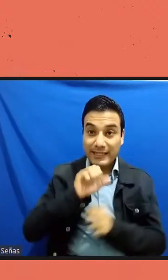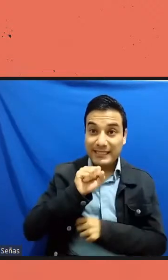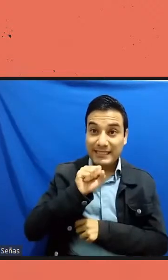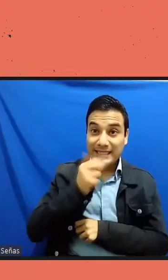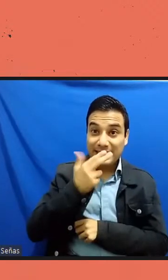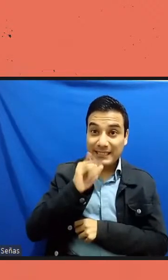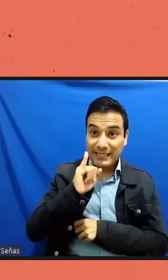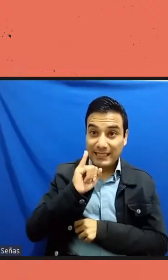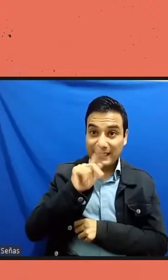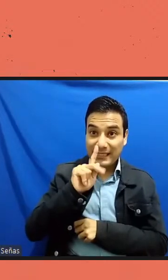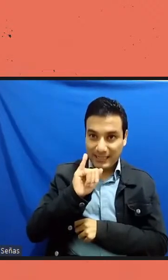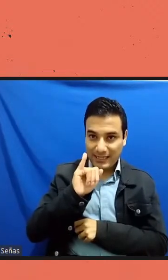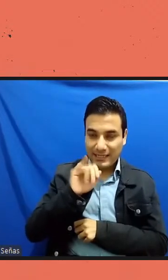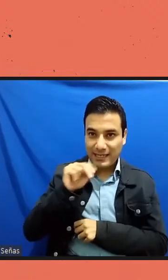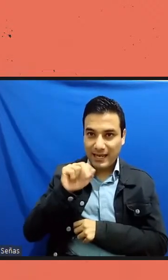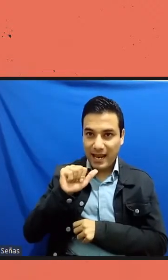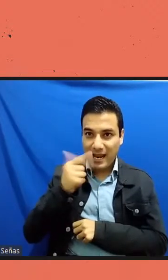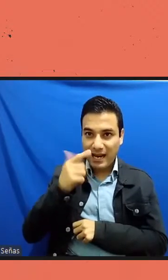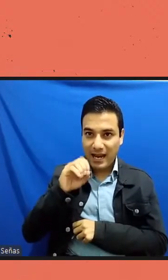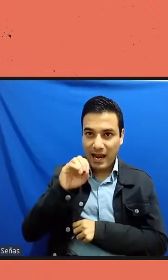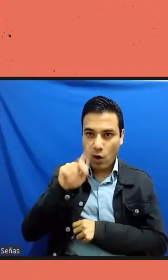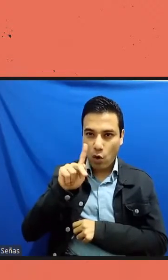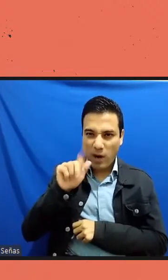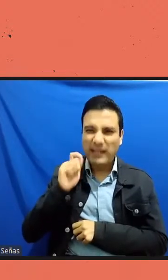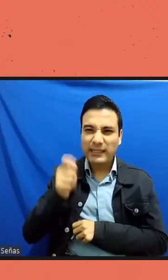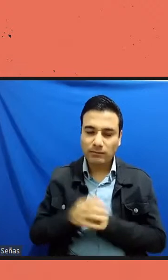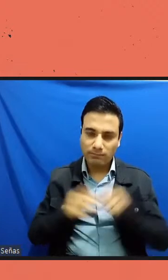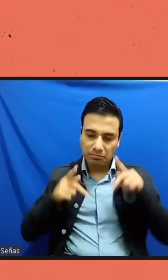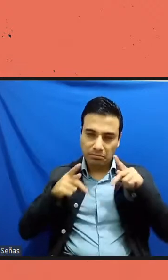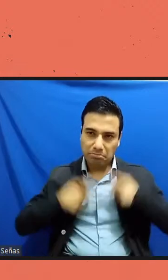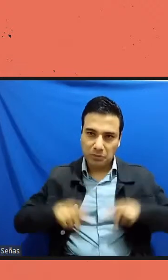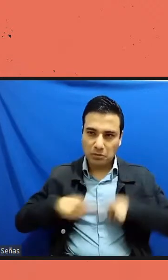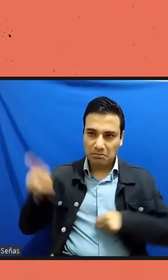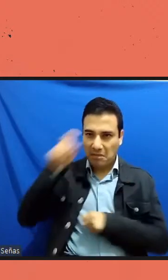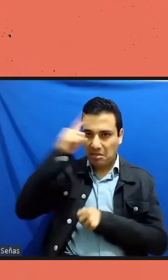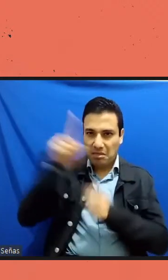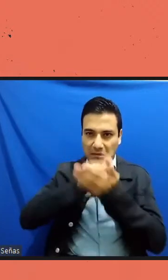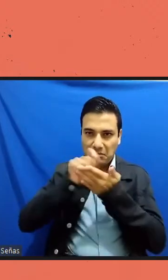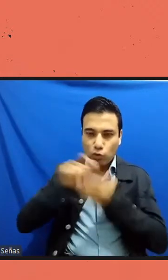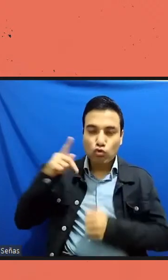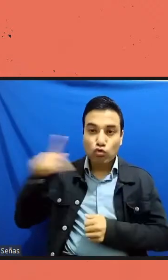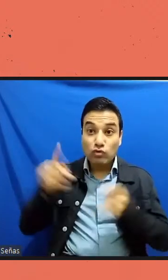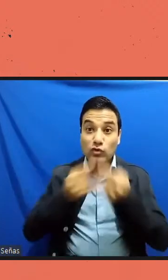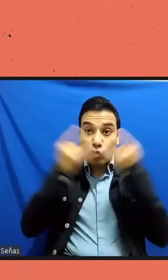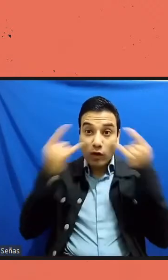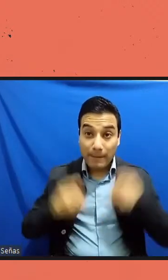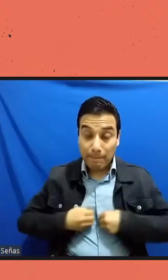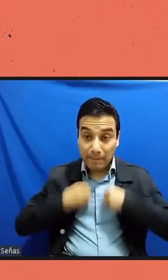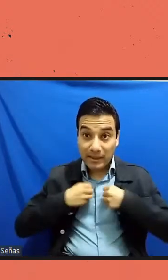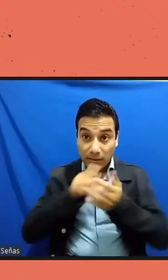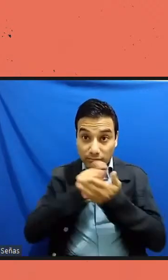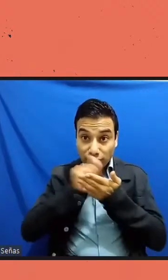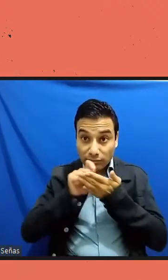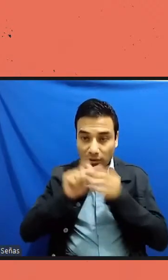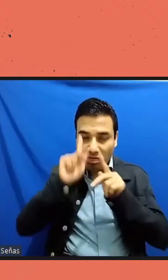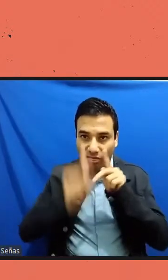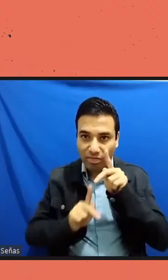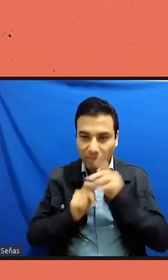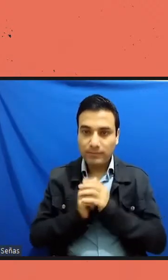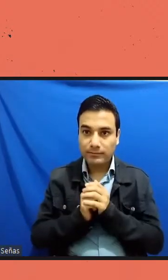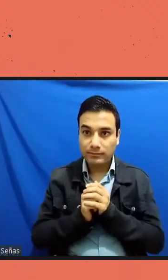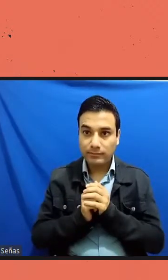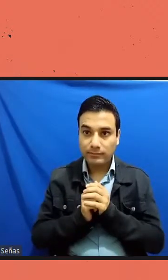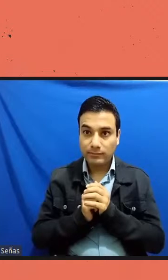inconclusa sobre un autor que extrañamente sigue sin aparecer en los catálogos de la historia de la